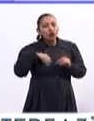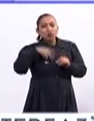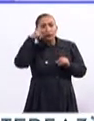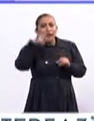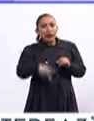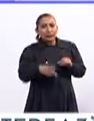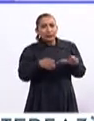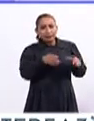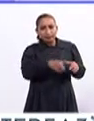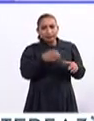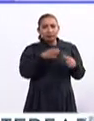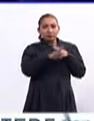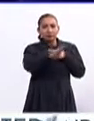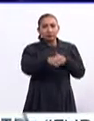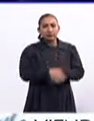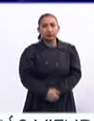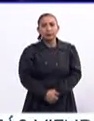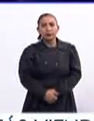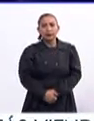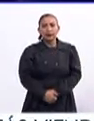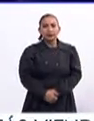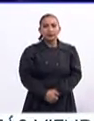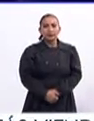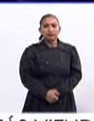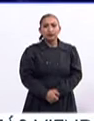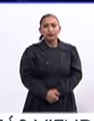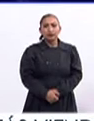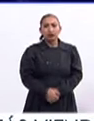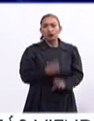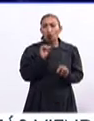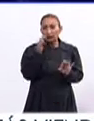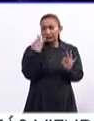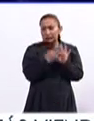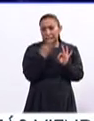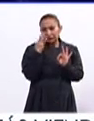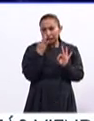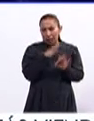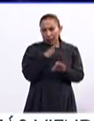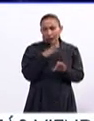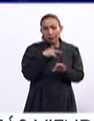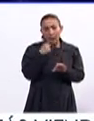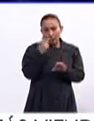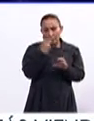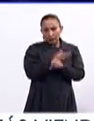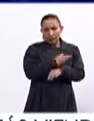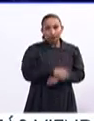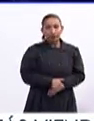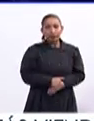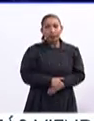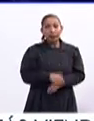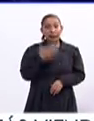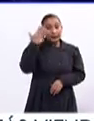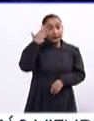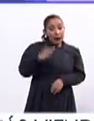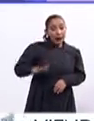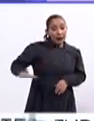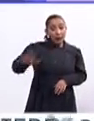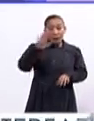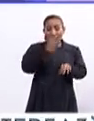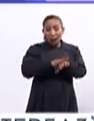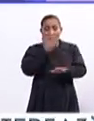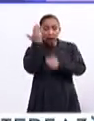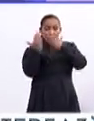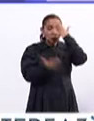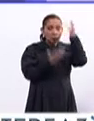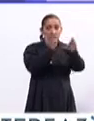los mexicanos, los migrantes mexicanos en ese sentido? No tengo el número exacto, pero sucede lo siguiente, y lo que sí se sabe es que los que más